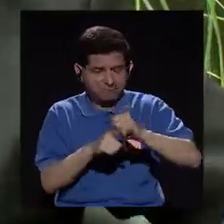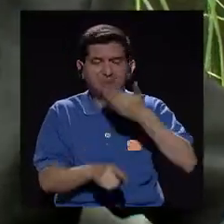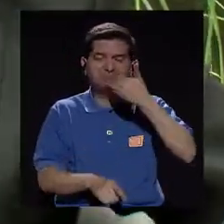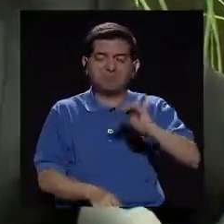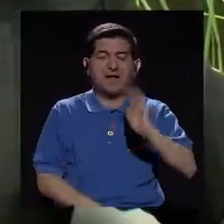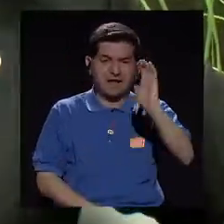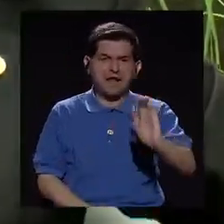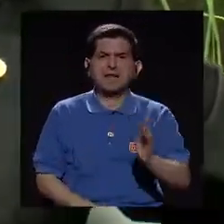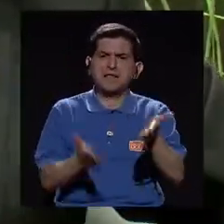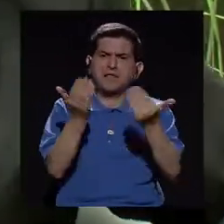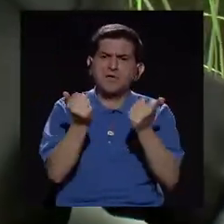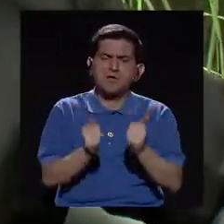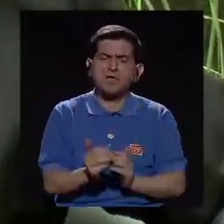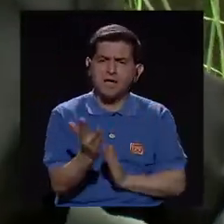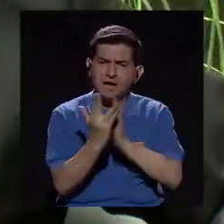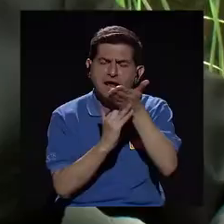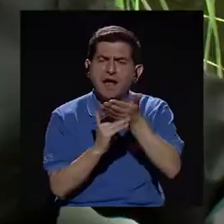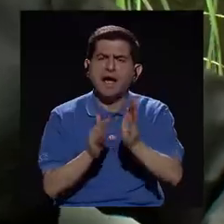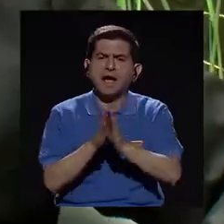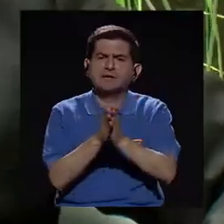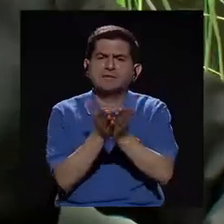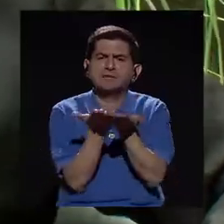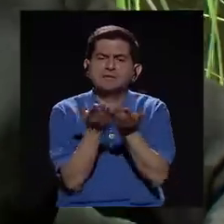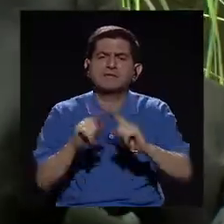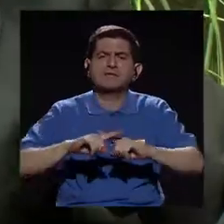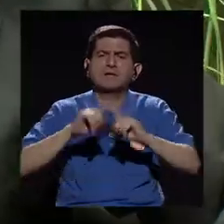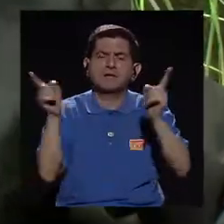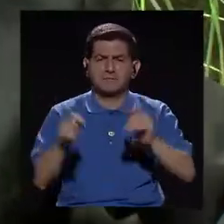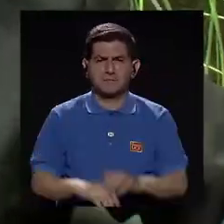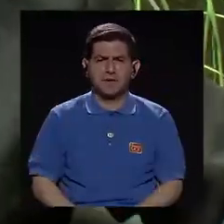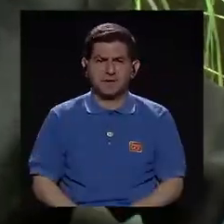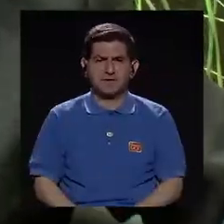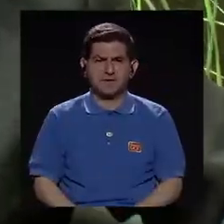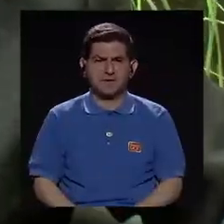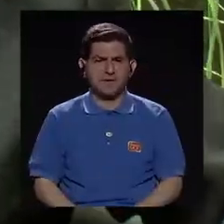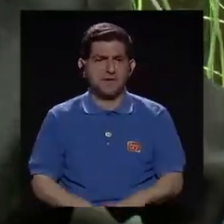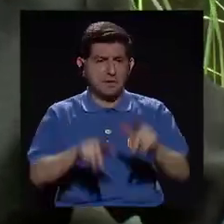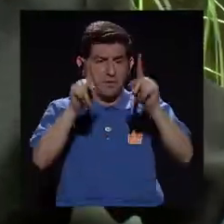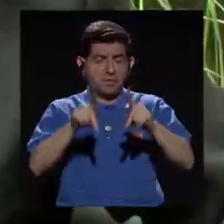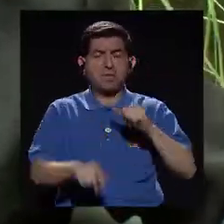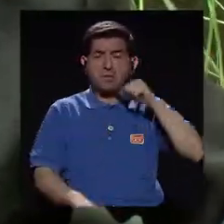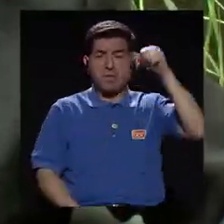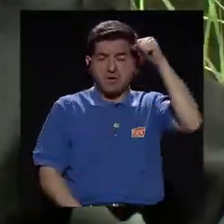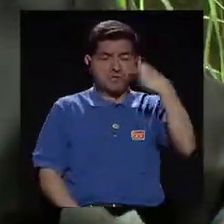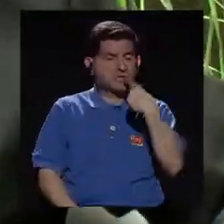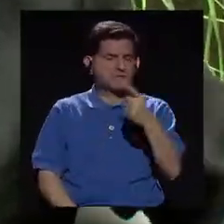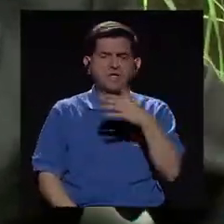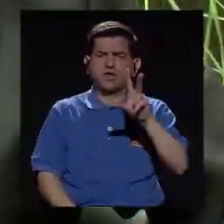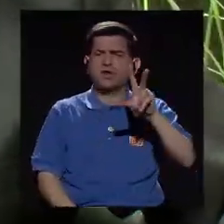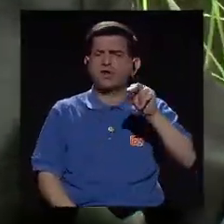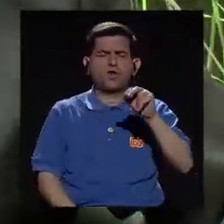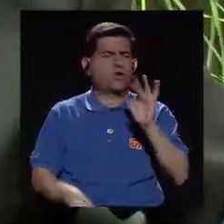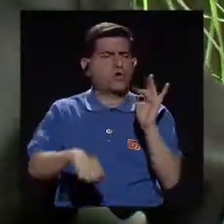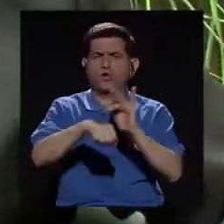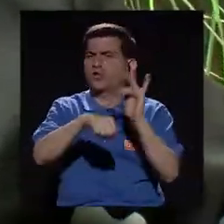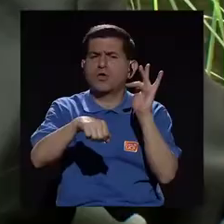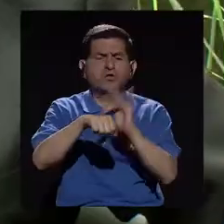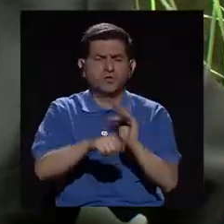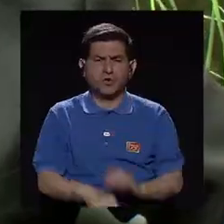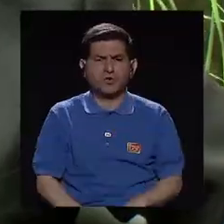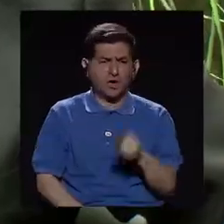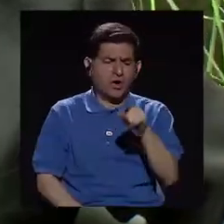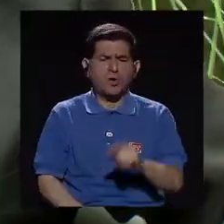mal. La niña y el niño quieren llegar al libro, pero nos hemos encontrado con que hay personas adultas que digan, no, mejor no lo toque